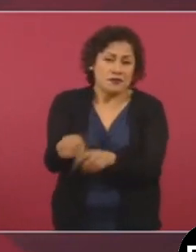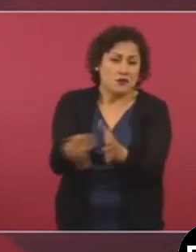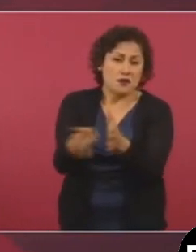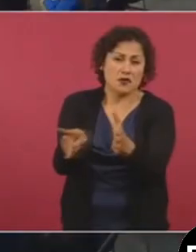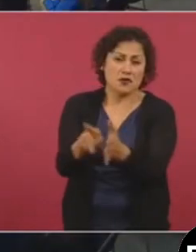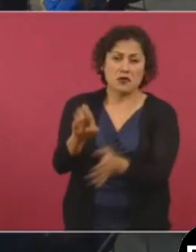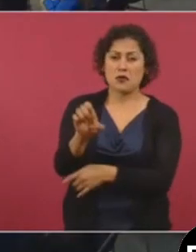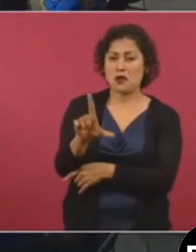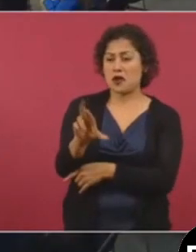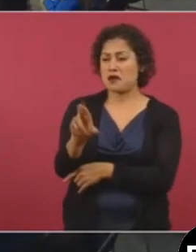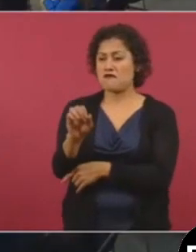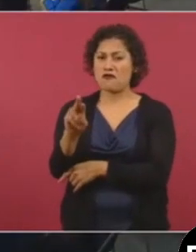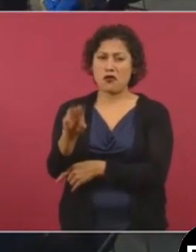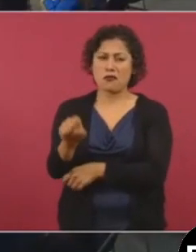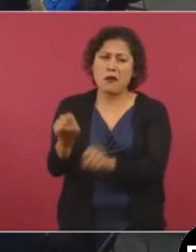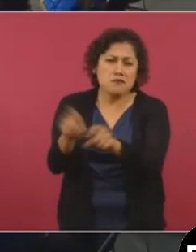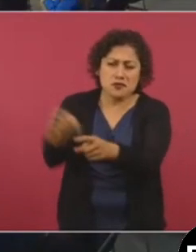y por los mismos,